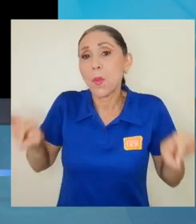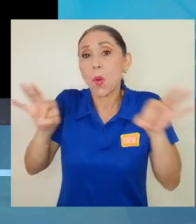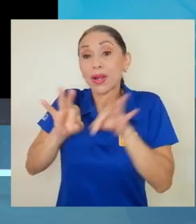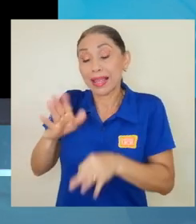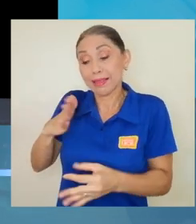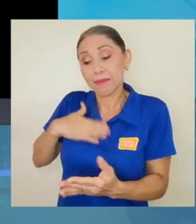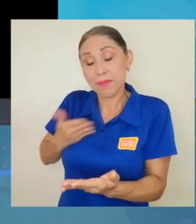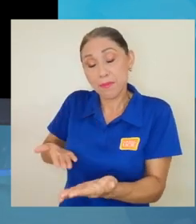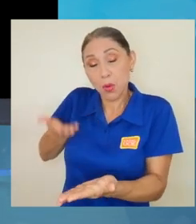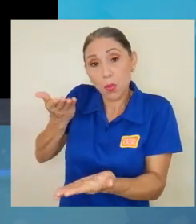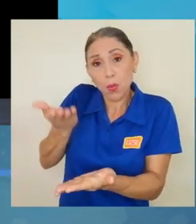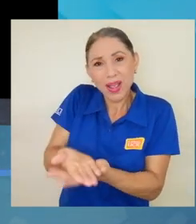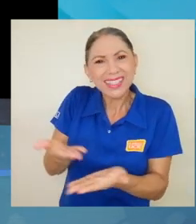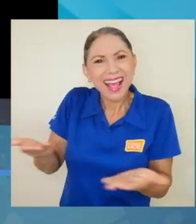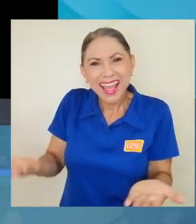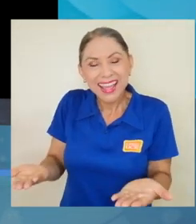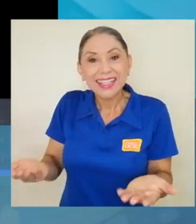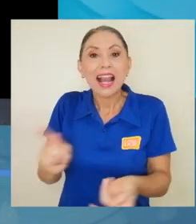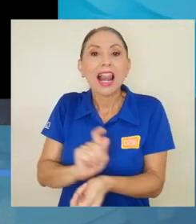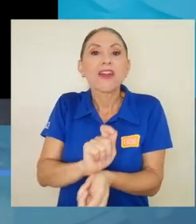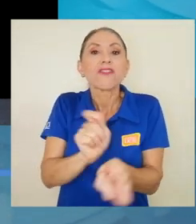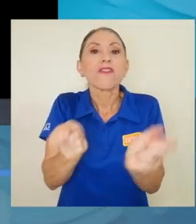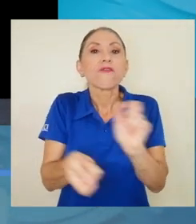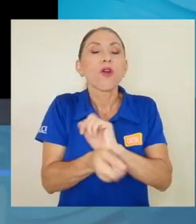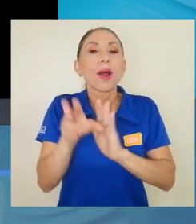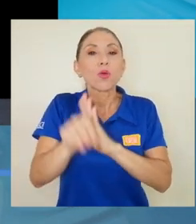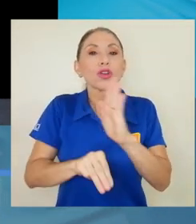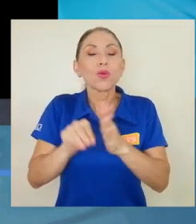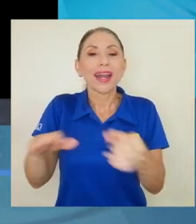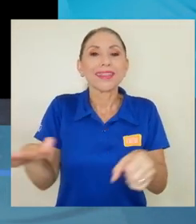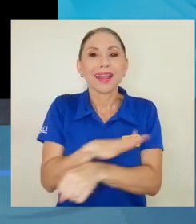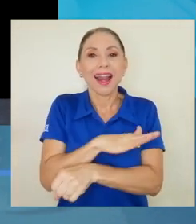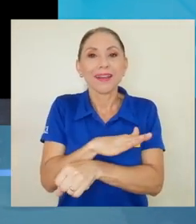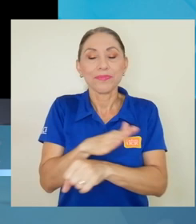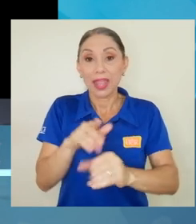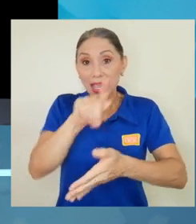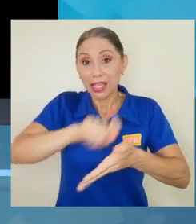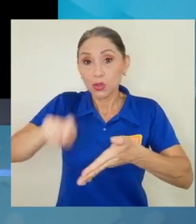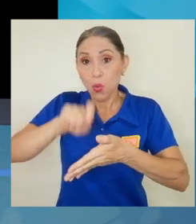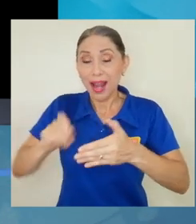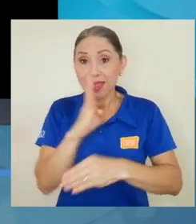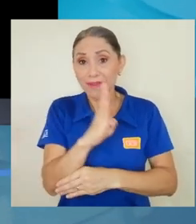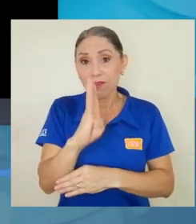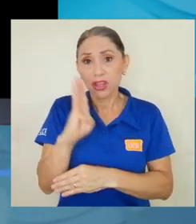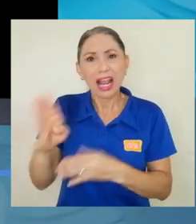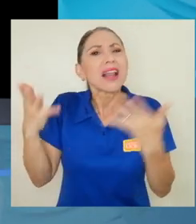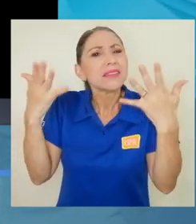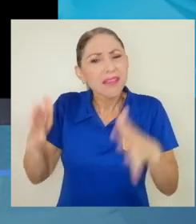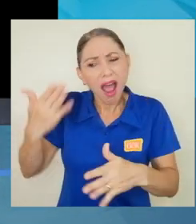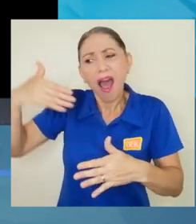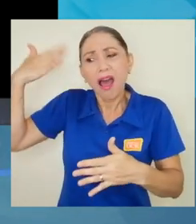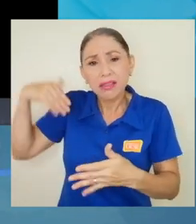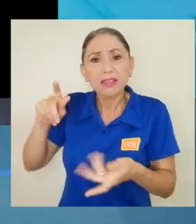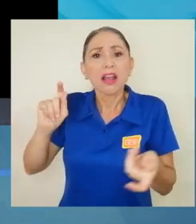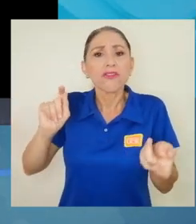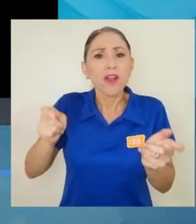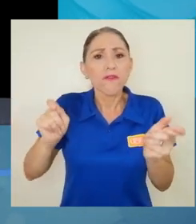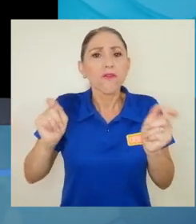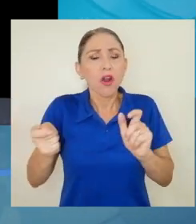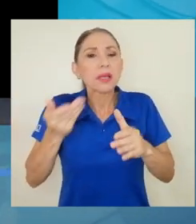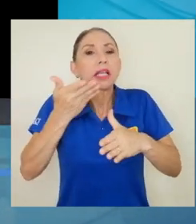de mi propuesta es el tema de la reforma curricular integral. La Escuela de Biotecología ha pasado por reformas